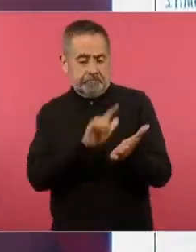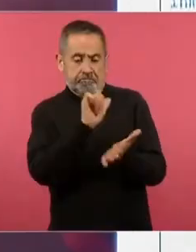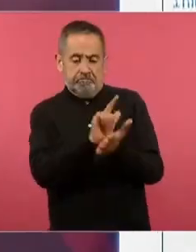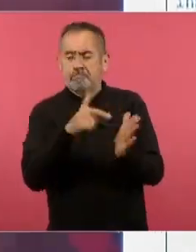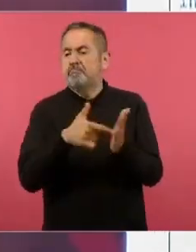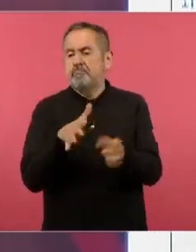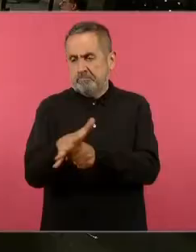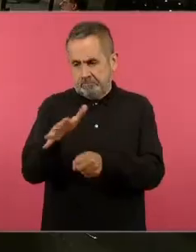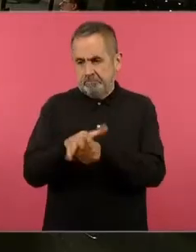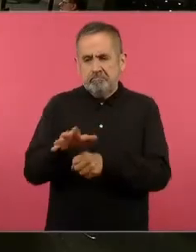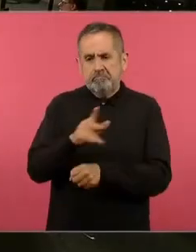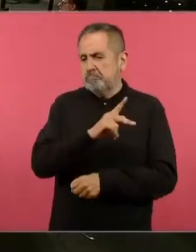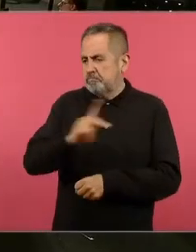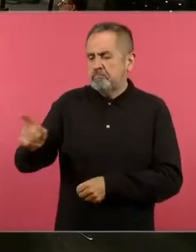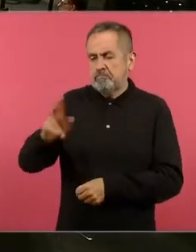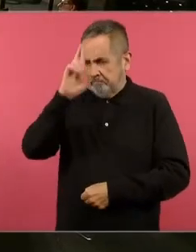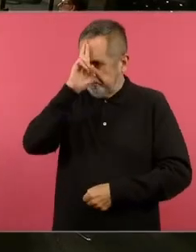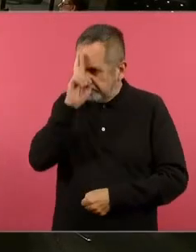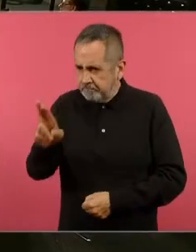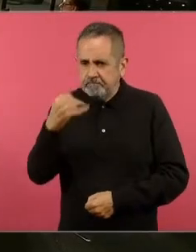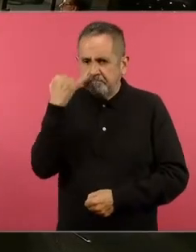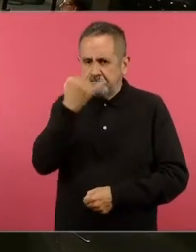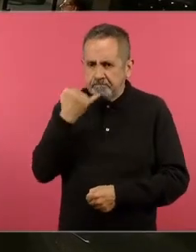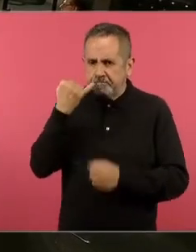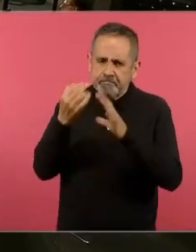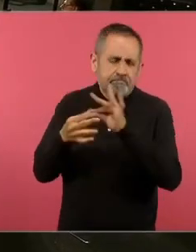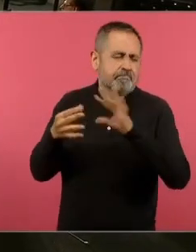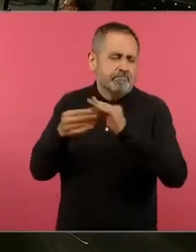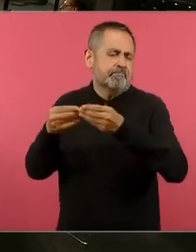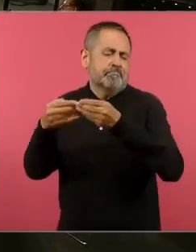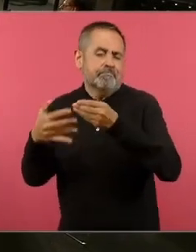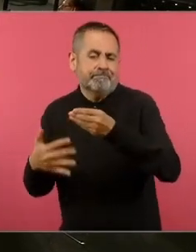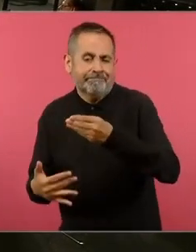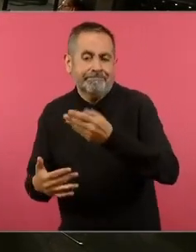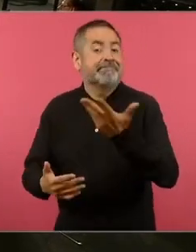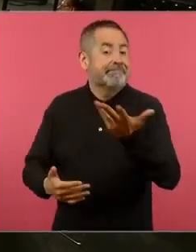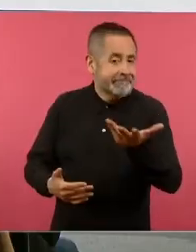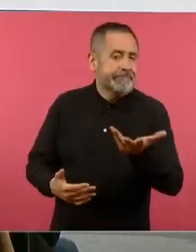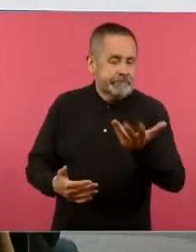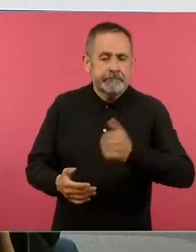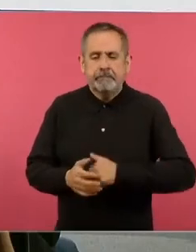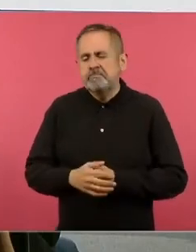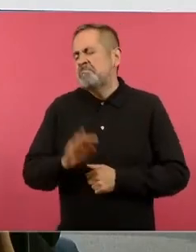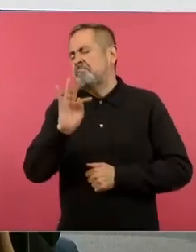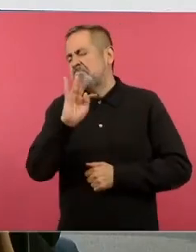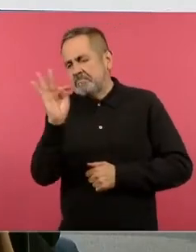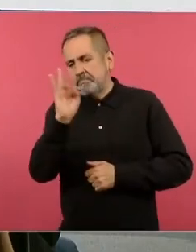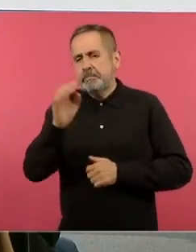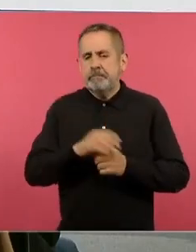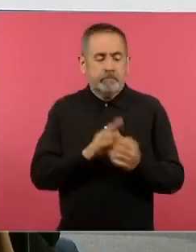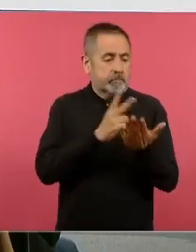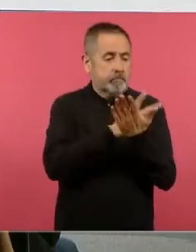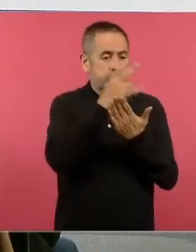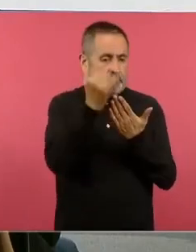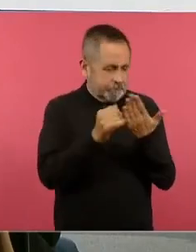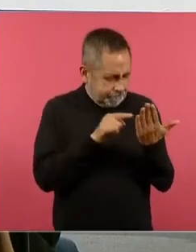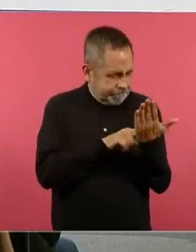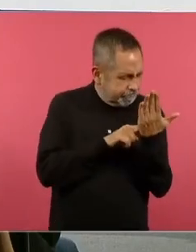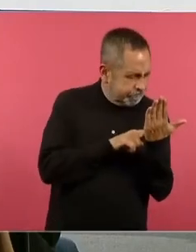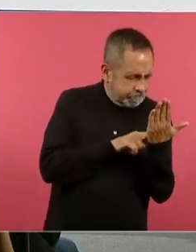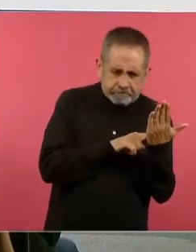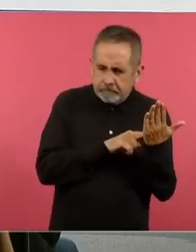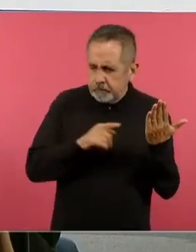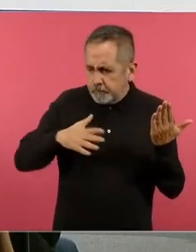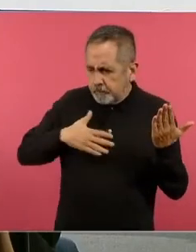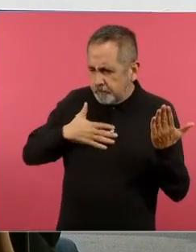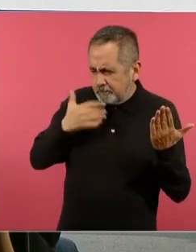indígenas conocer el lugar donde vivo y se va desarrollando pero si yo me encontrara con que un proyecto no se vincula con